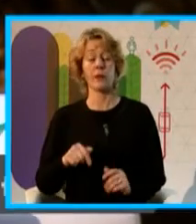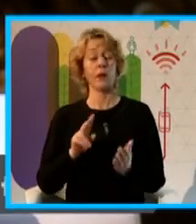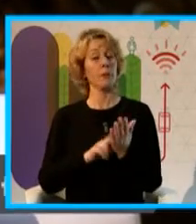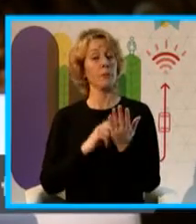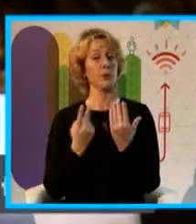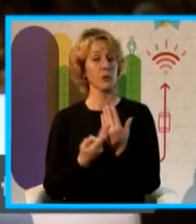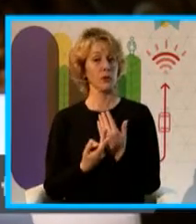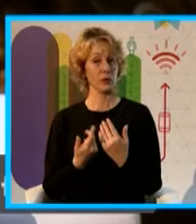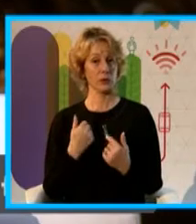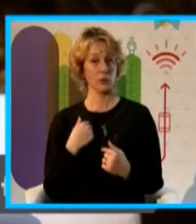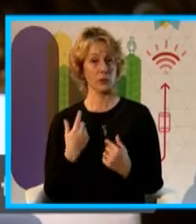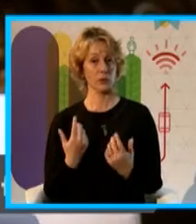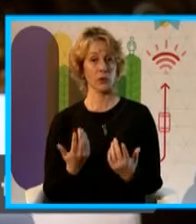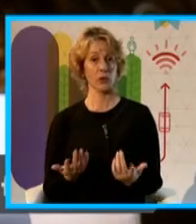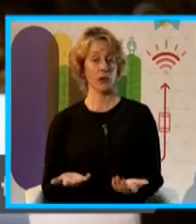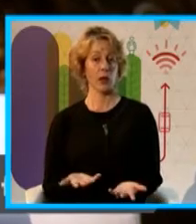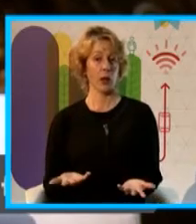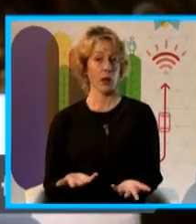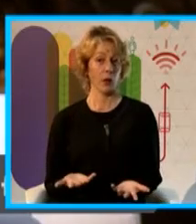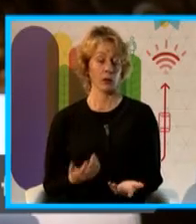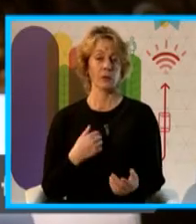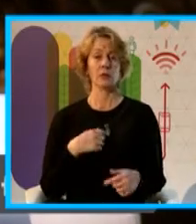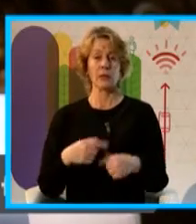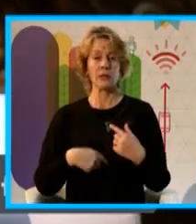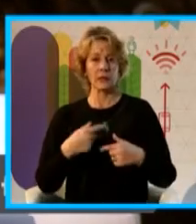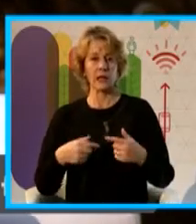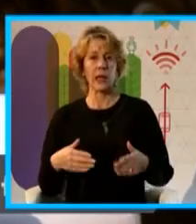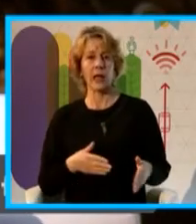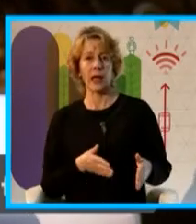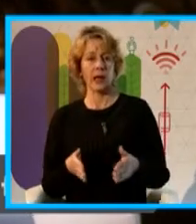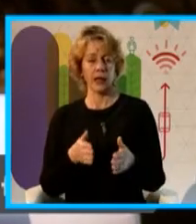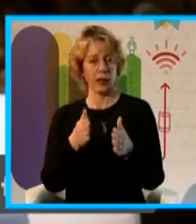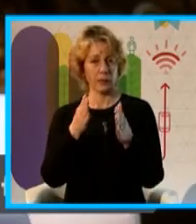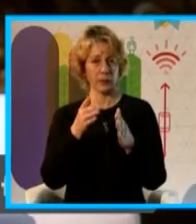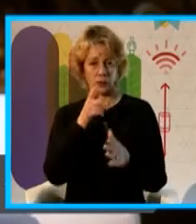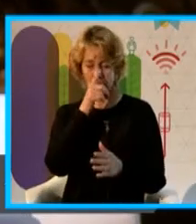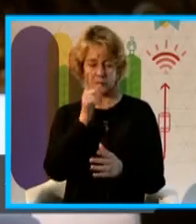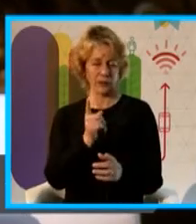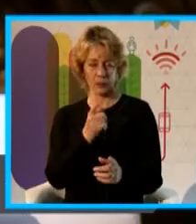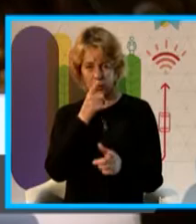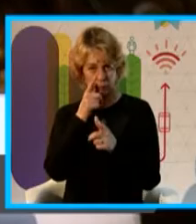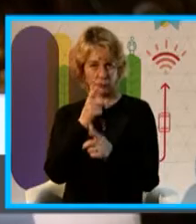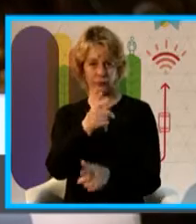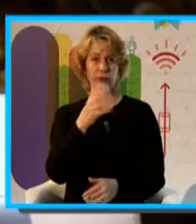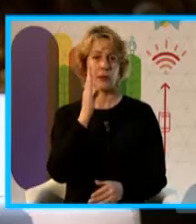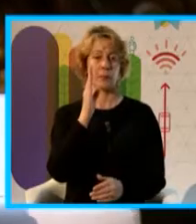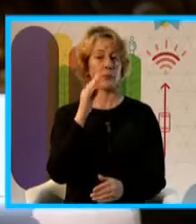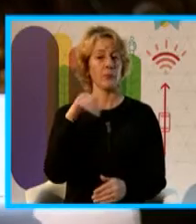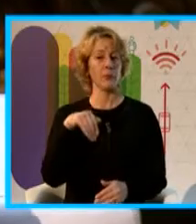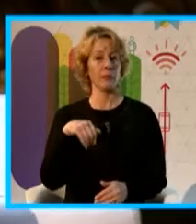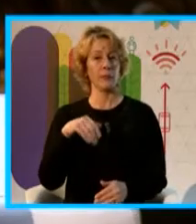siguen los lineamientos del PMI y los requisitos son